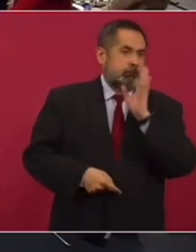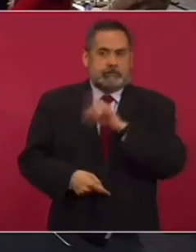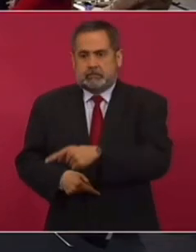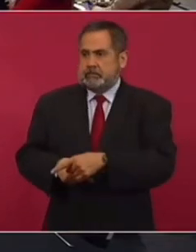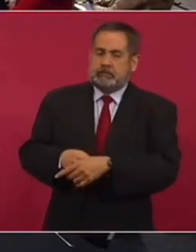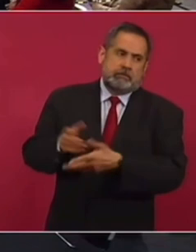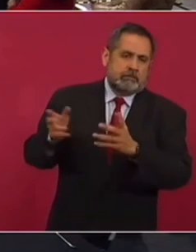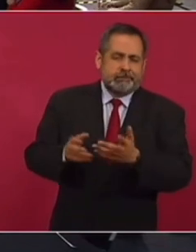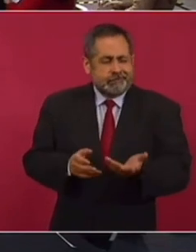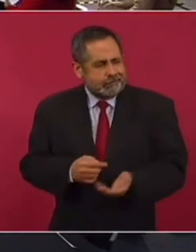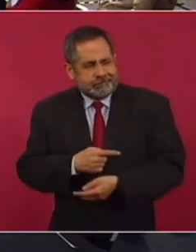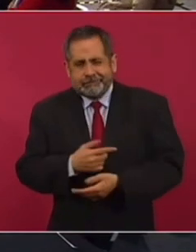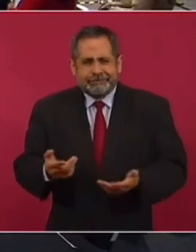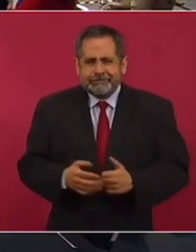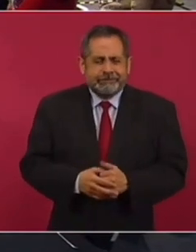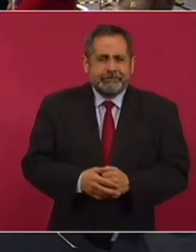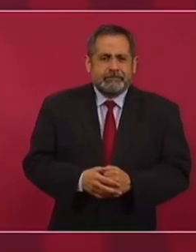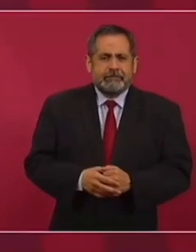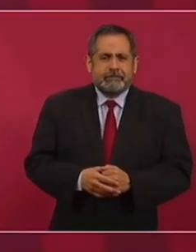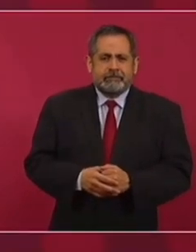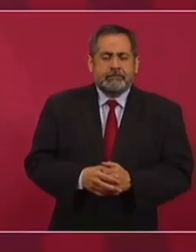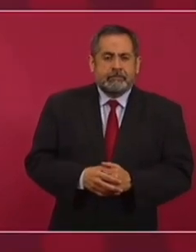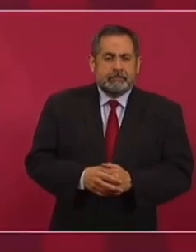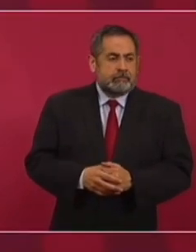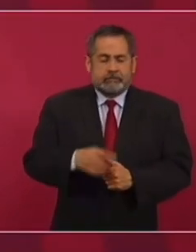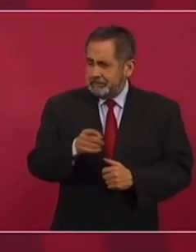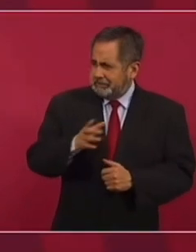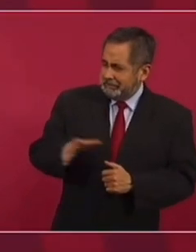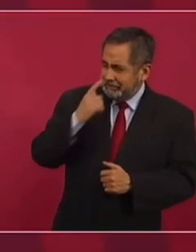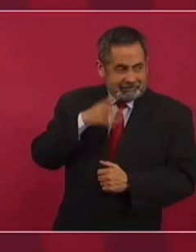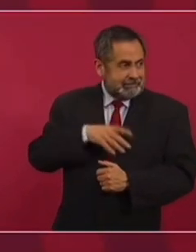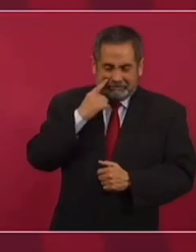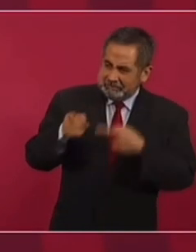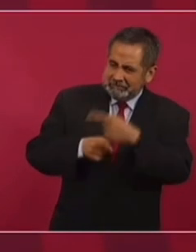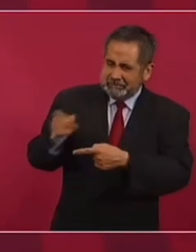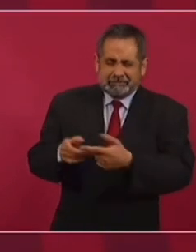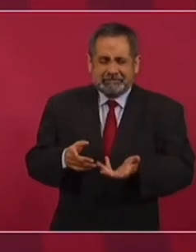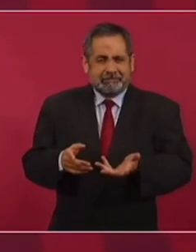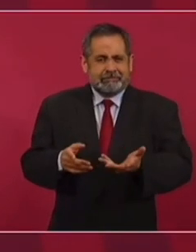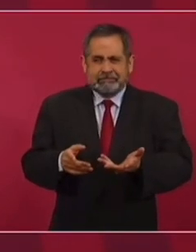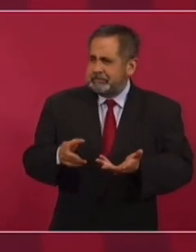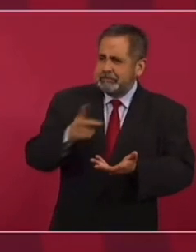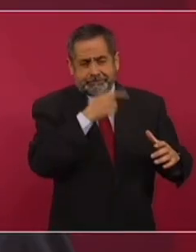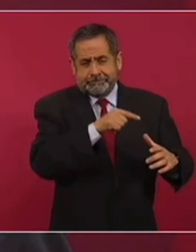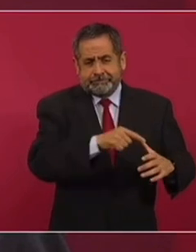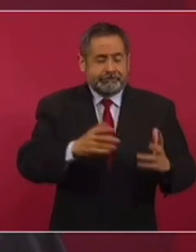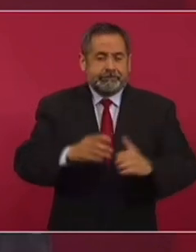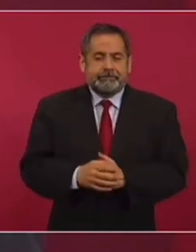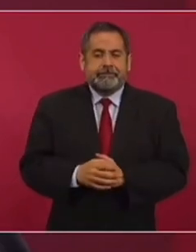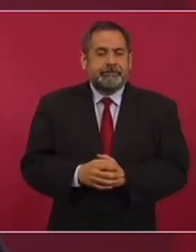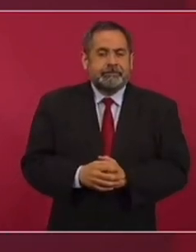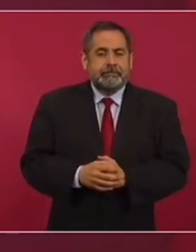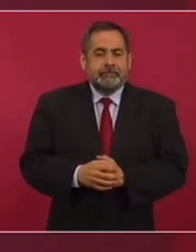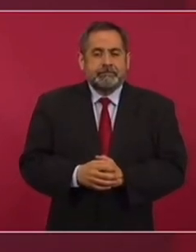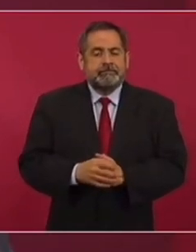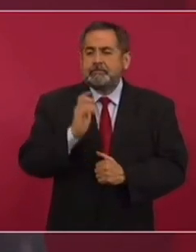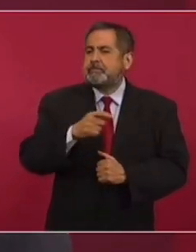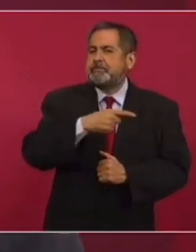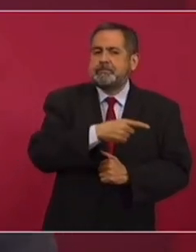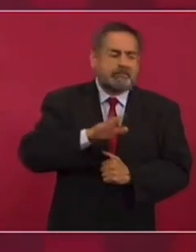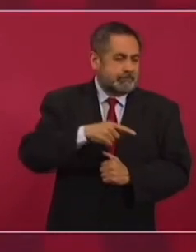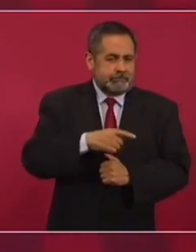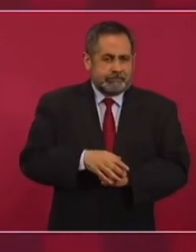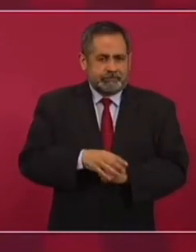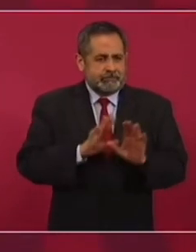extraordinario, algo indebido, es una especie de